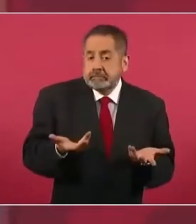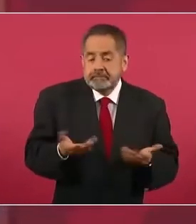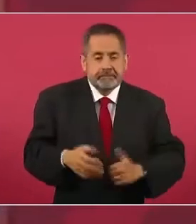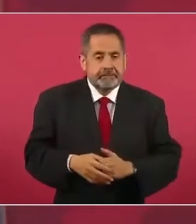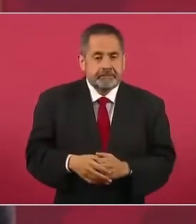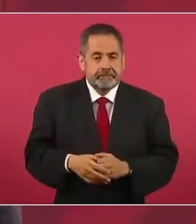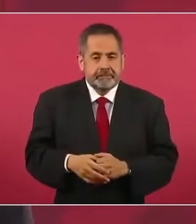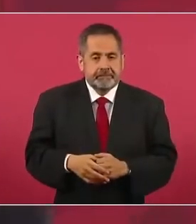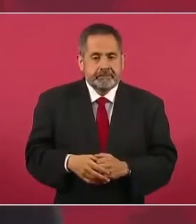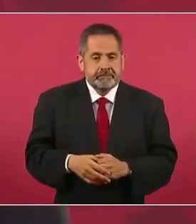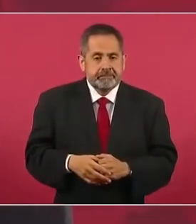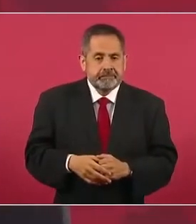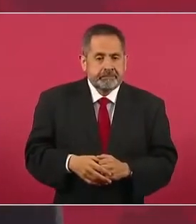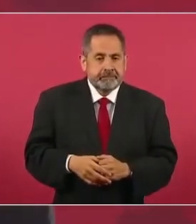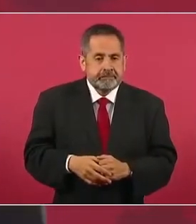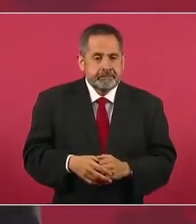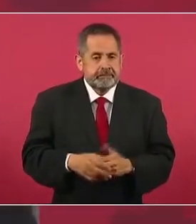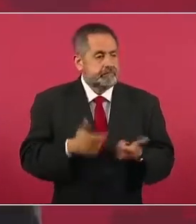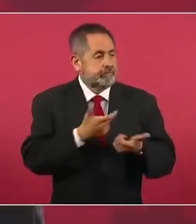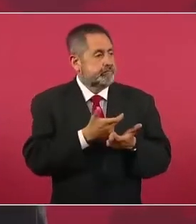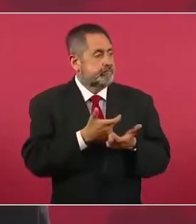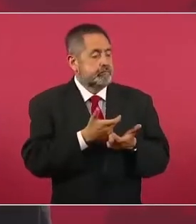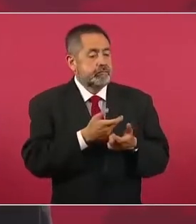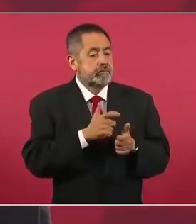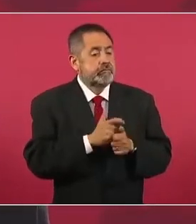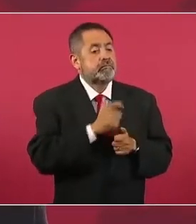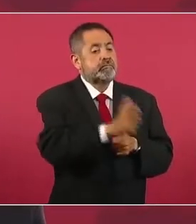Compraban lealtades,